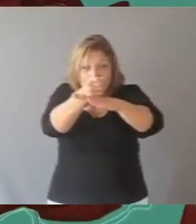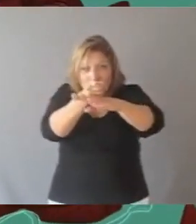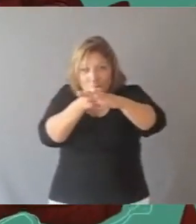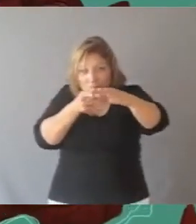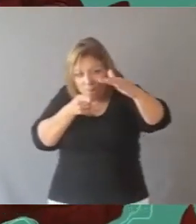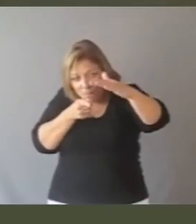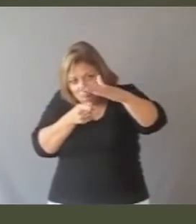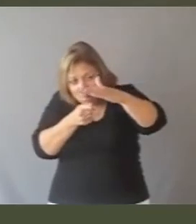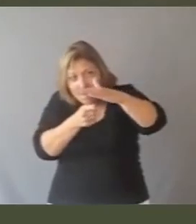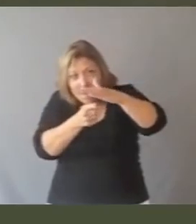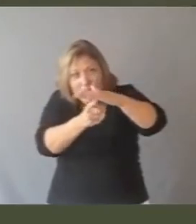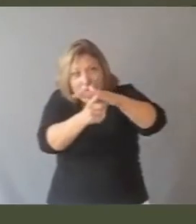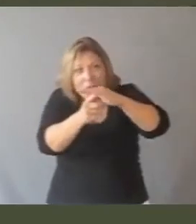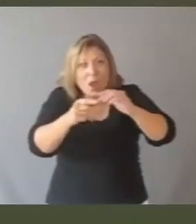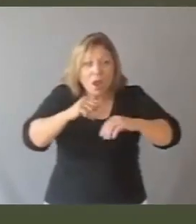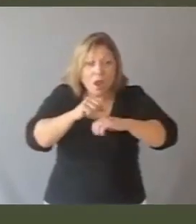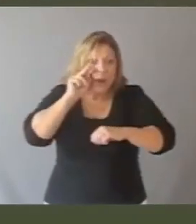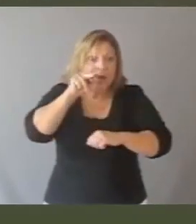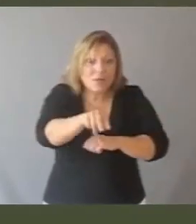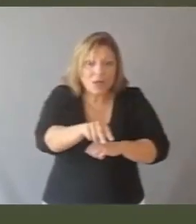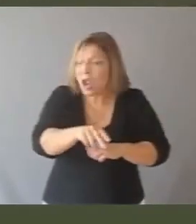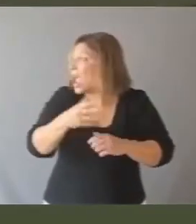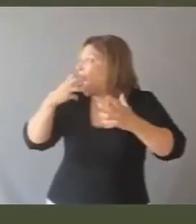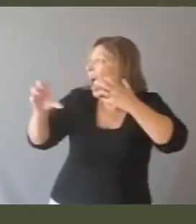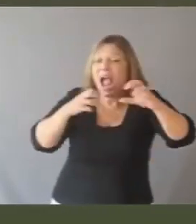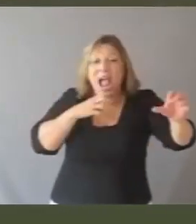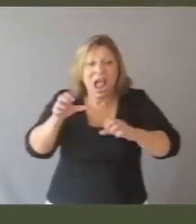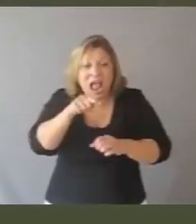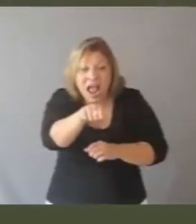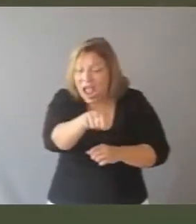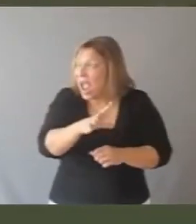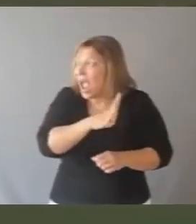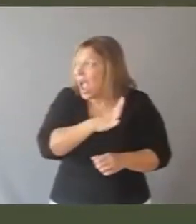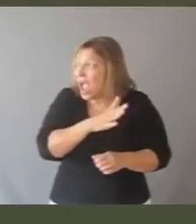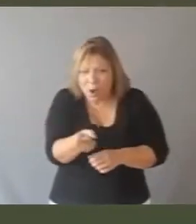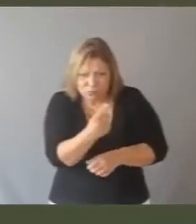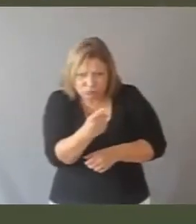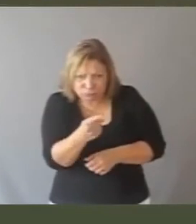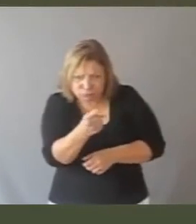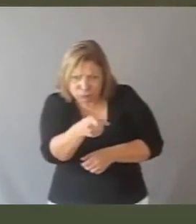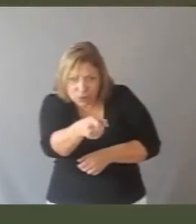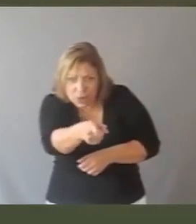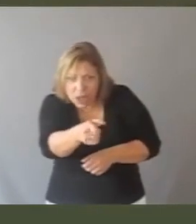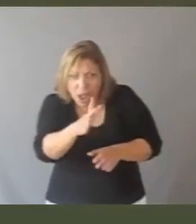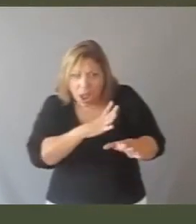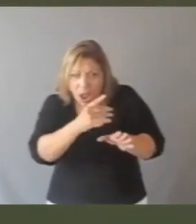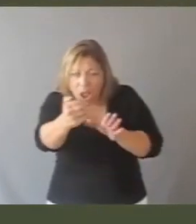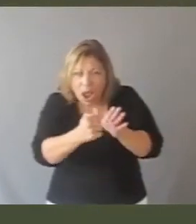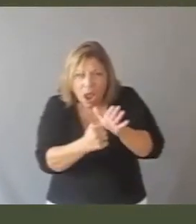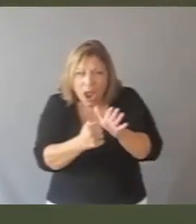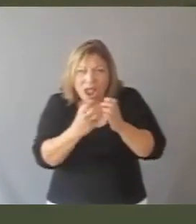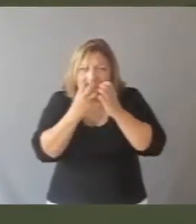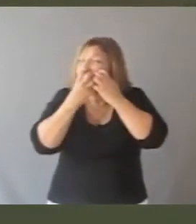llegaba ya al buque y los hombres que estaban en él lo vieron. Es decir, vieron el remolino que hace en el agua el torpedo. Dieron